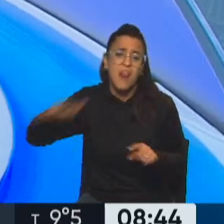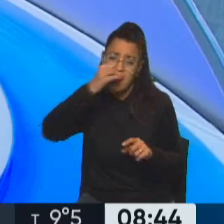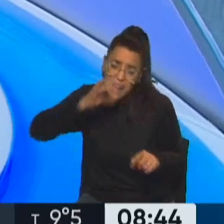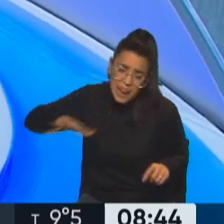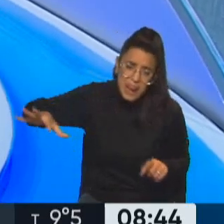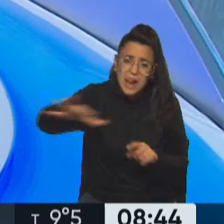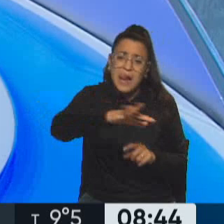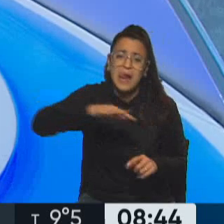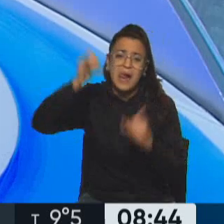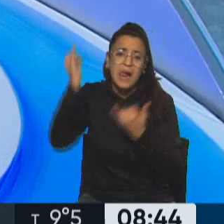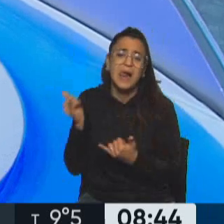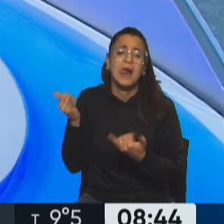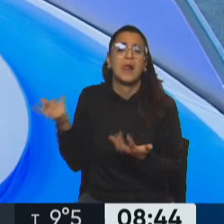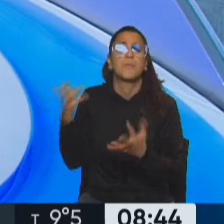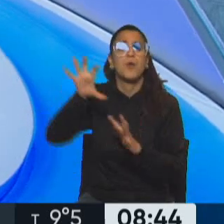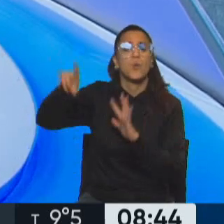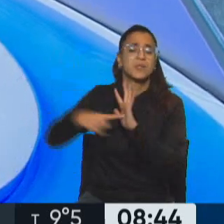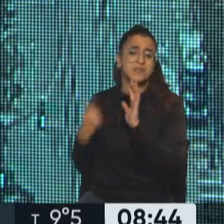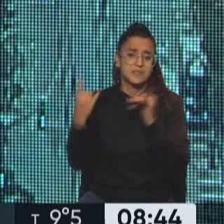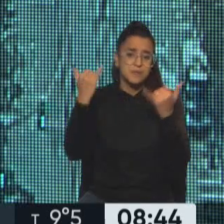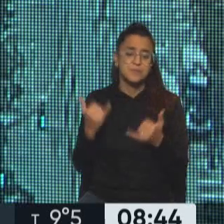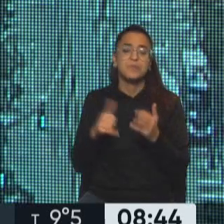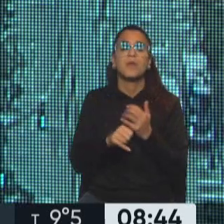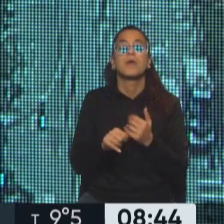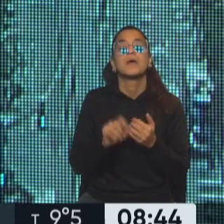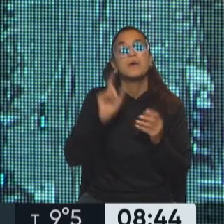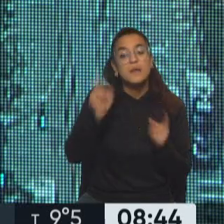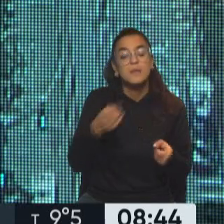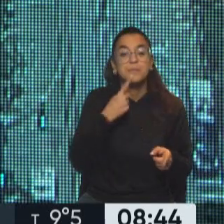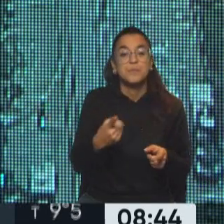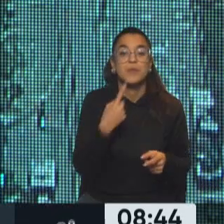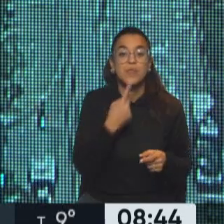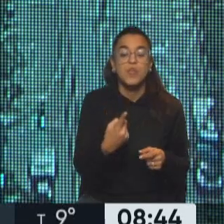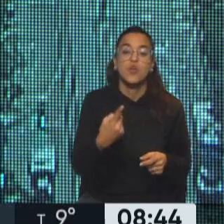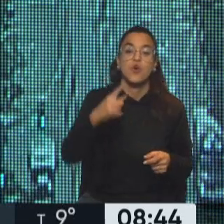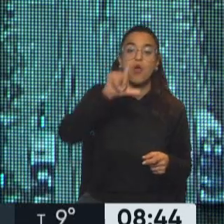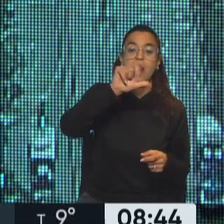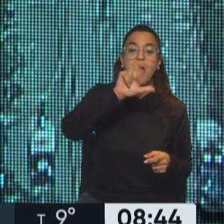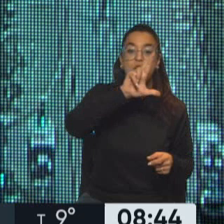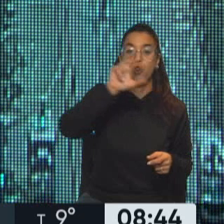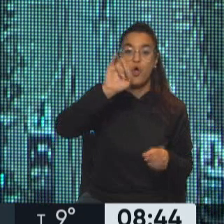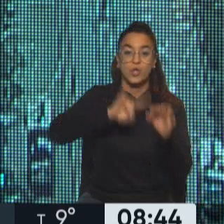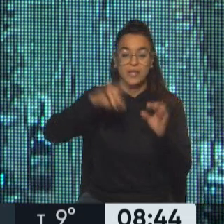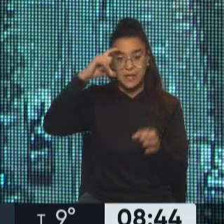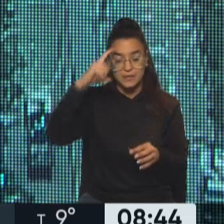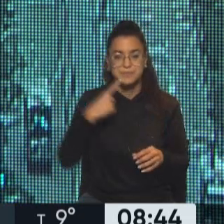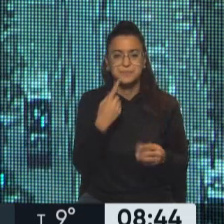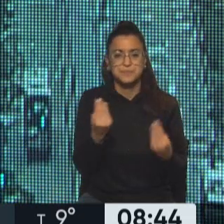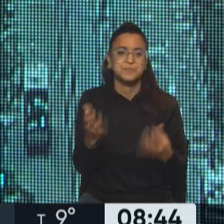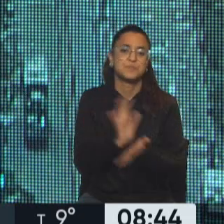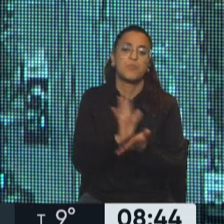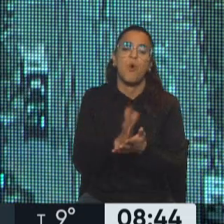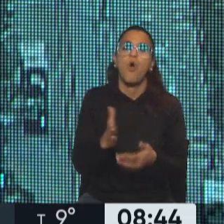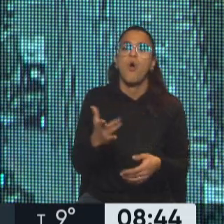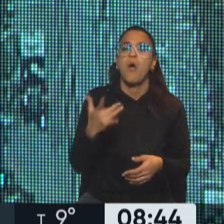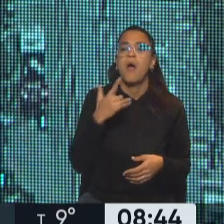como en el interior de la provincia de Buenos Aires. Para sumar lo que dijo Andrés el Cuervo Larroque, que de alguna manera se levanta como el